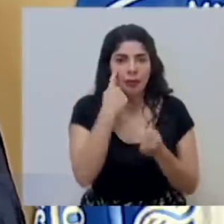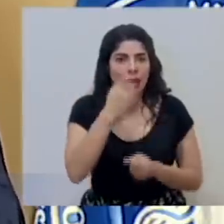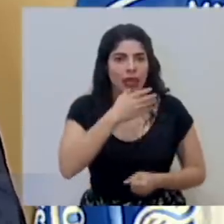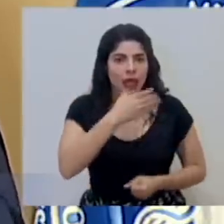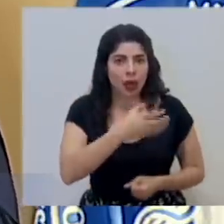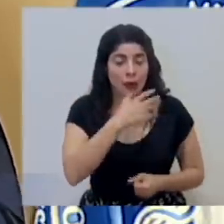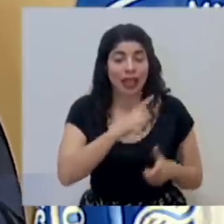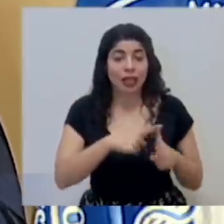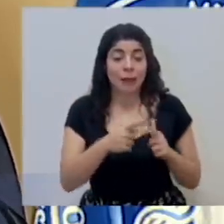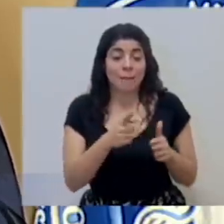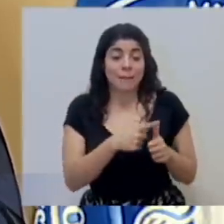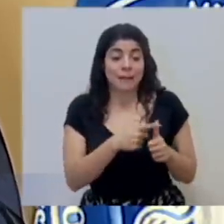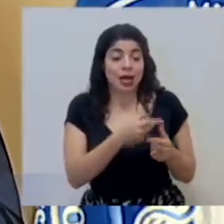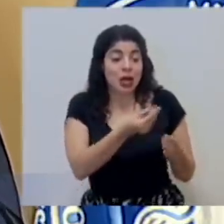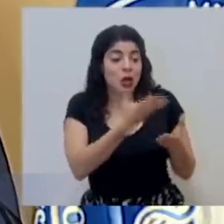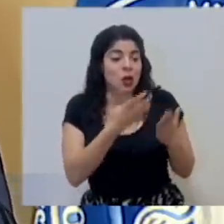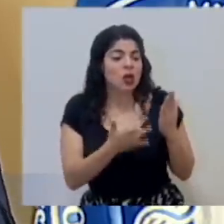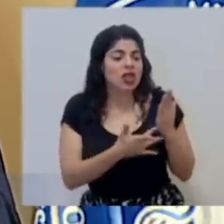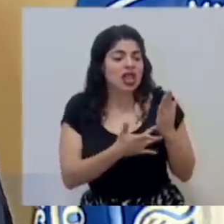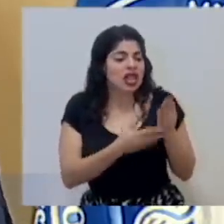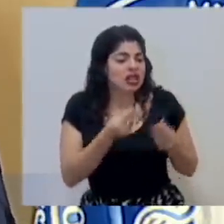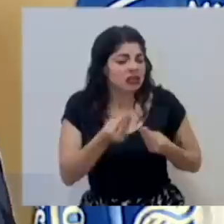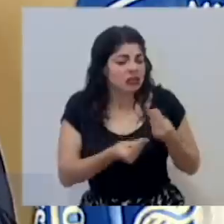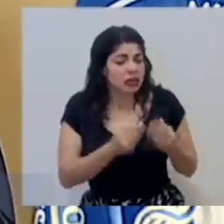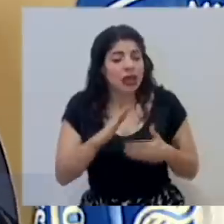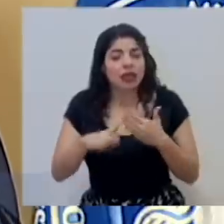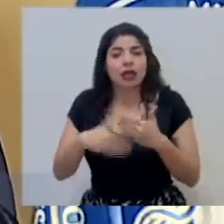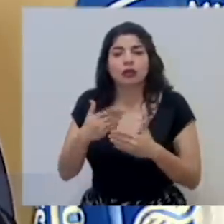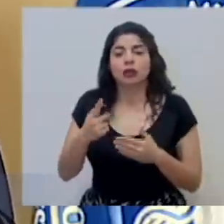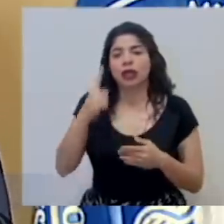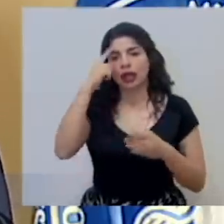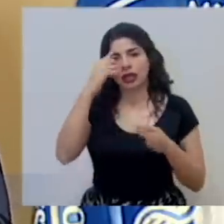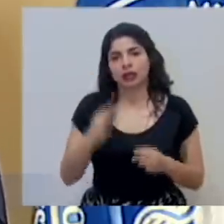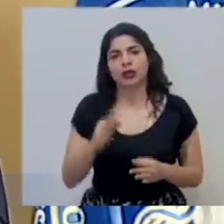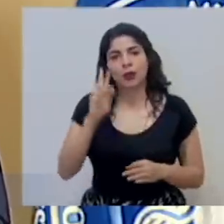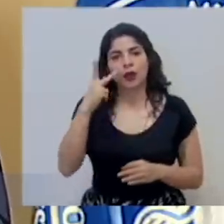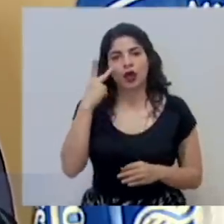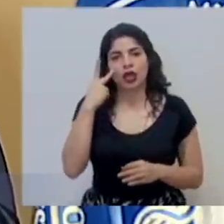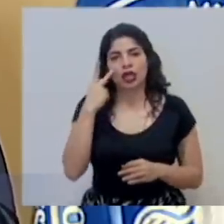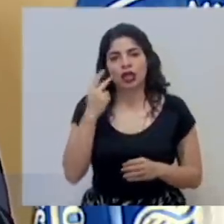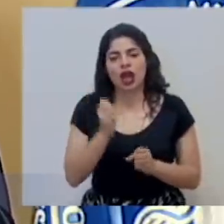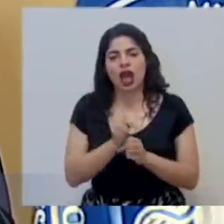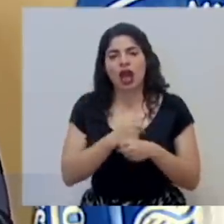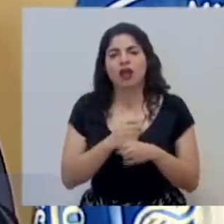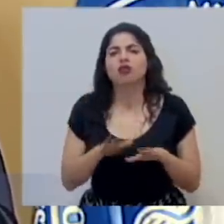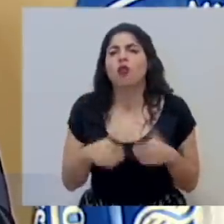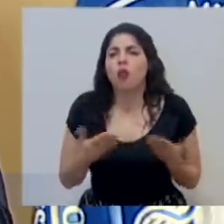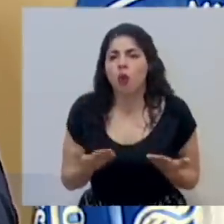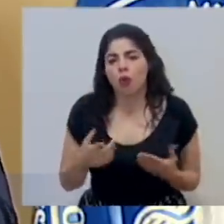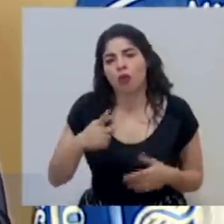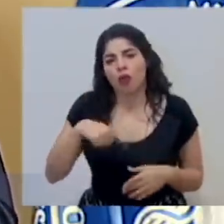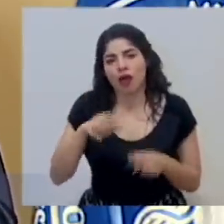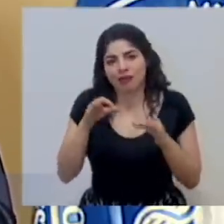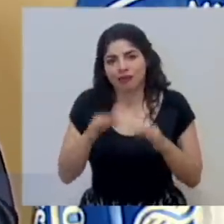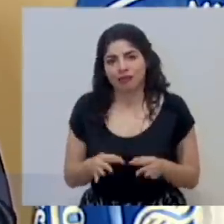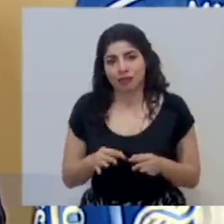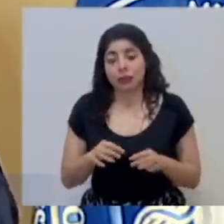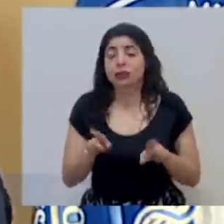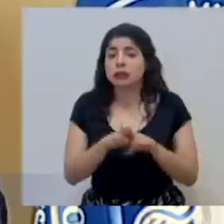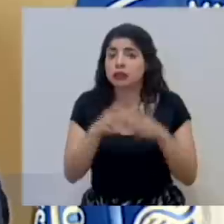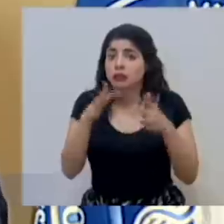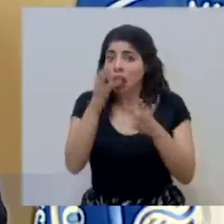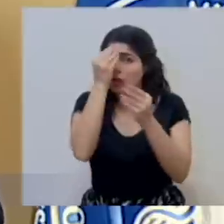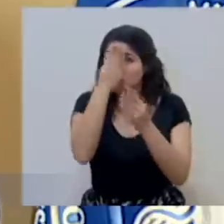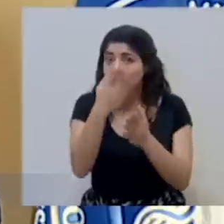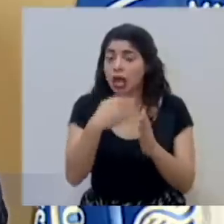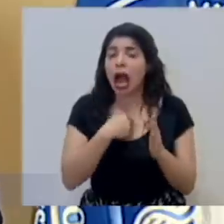recomendación técnica en cuanto a cómo proceder y luego una decisión política de cómo hacerlo. Aún, y como hemos planteado,